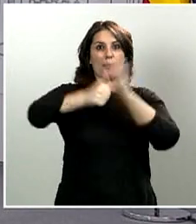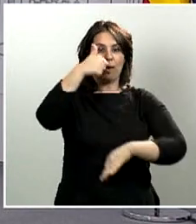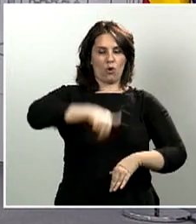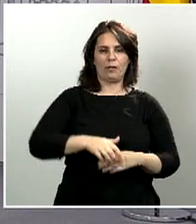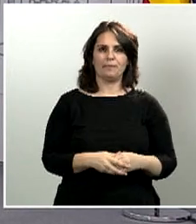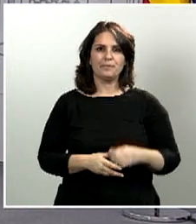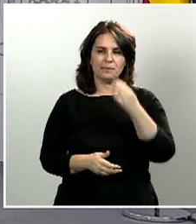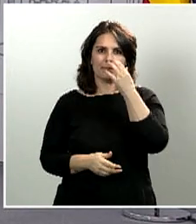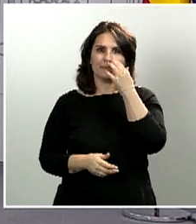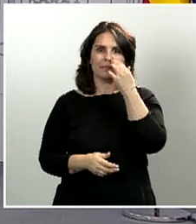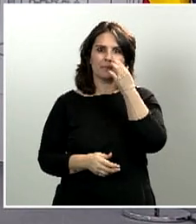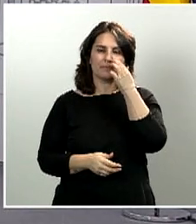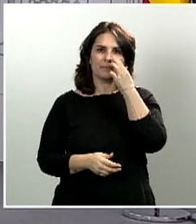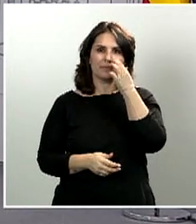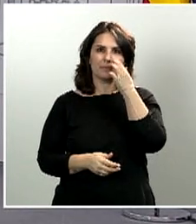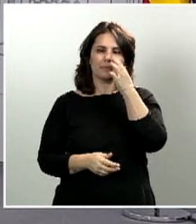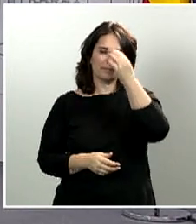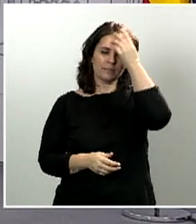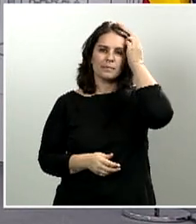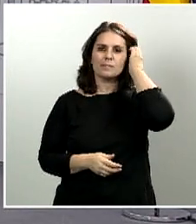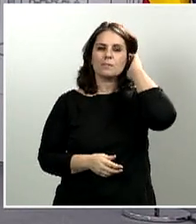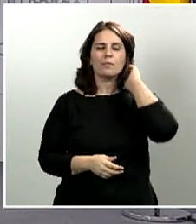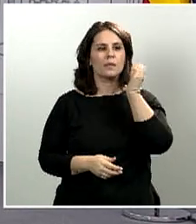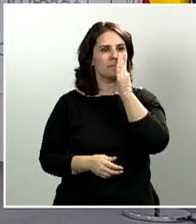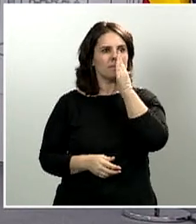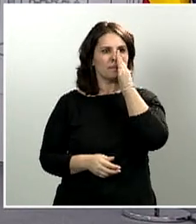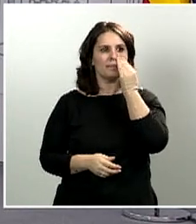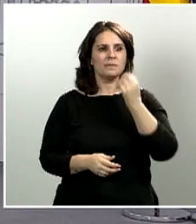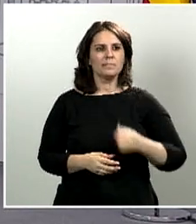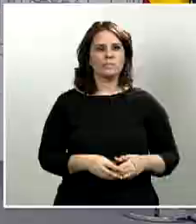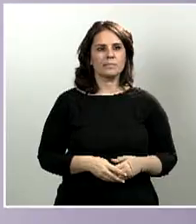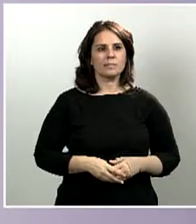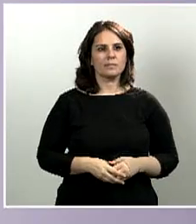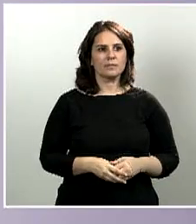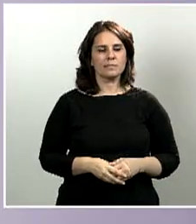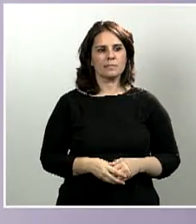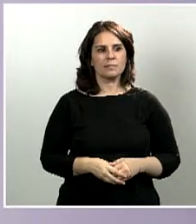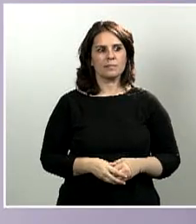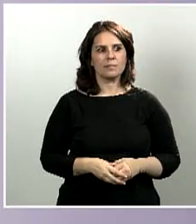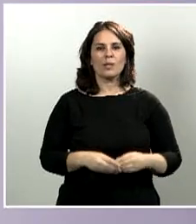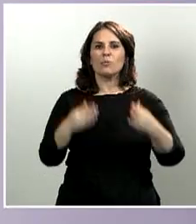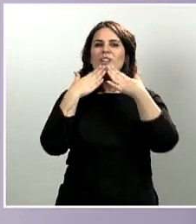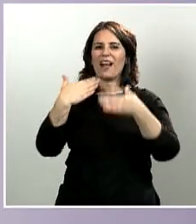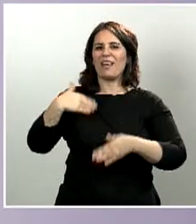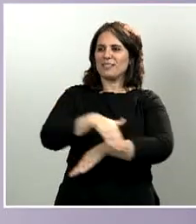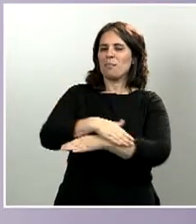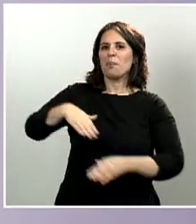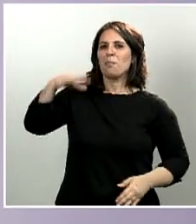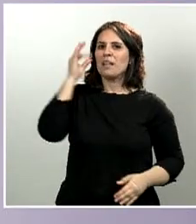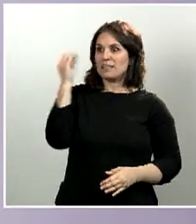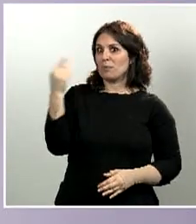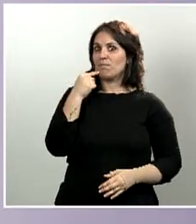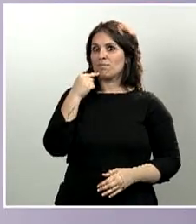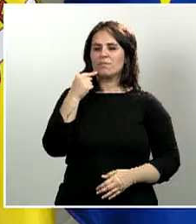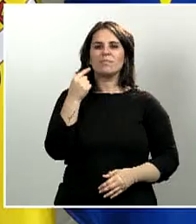Sí, muchas gracias, ministra. Como la ministra portavoz ha señalado, las cifras hoy nos dan lugar